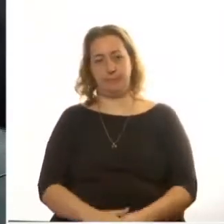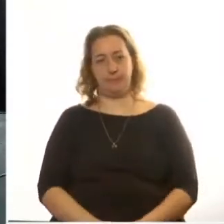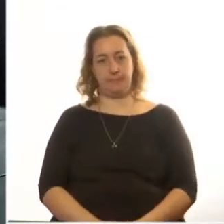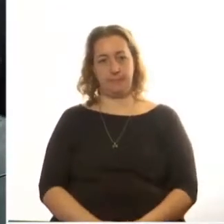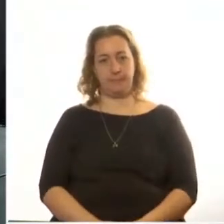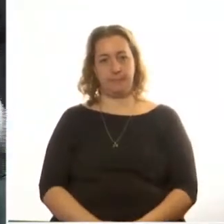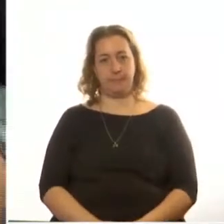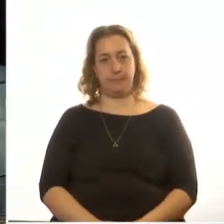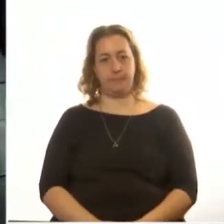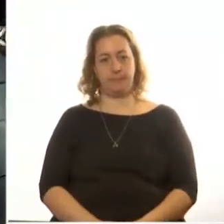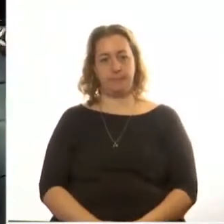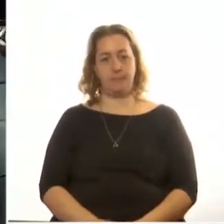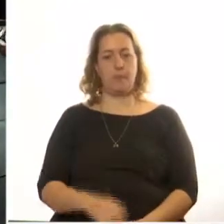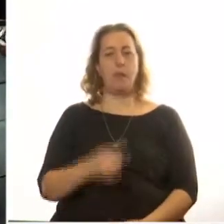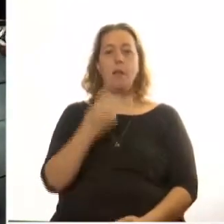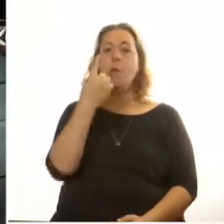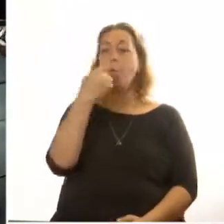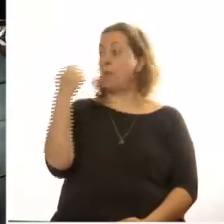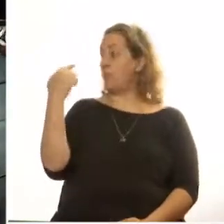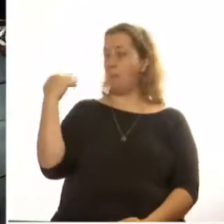Hace una semana,